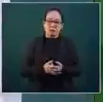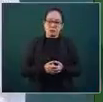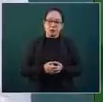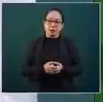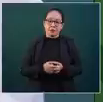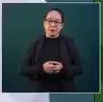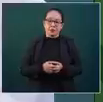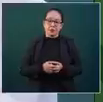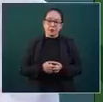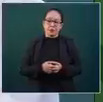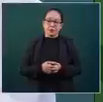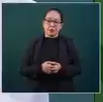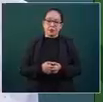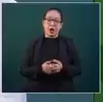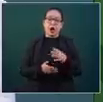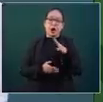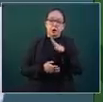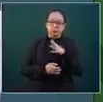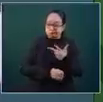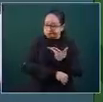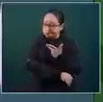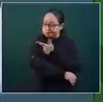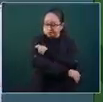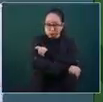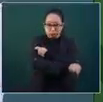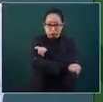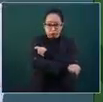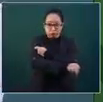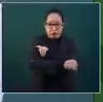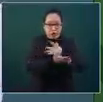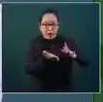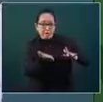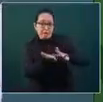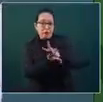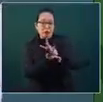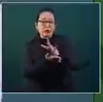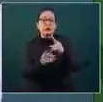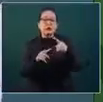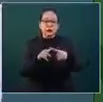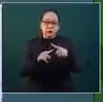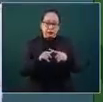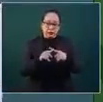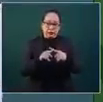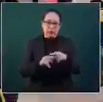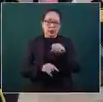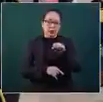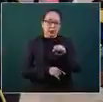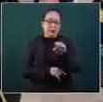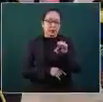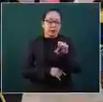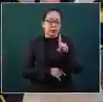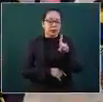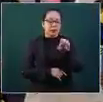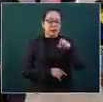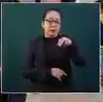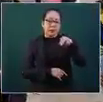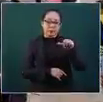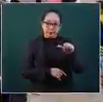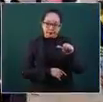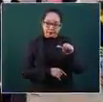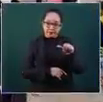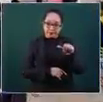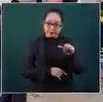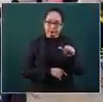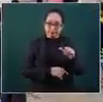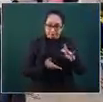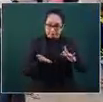entrar a reforzar la vacunación la Secretaría de la Defensa y se va a vacunar